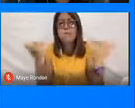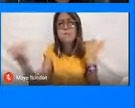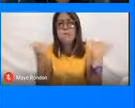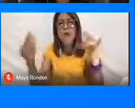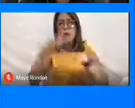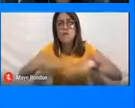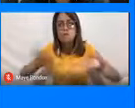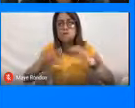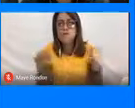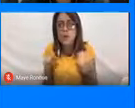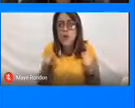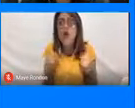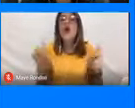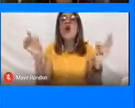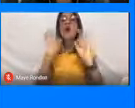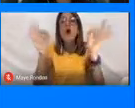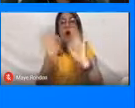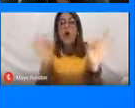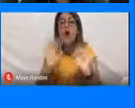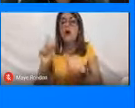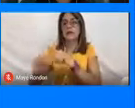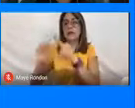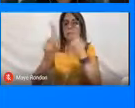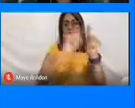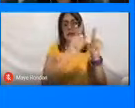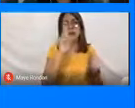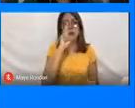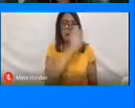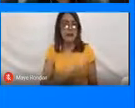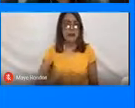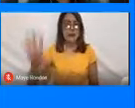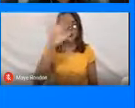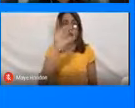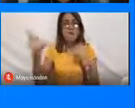Bogotá o en los diferentes destinos a nivel nacional.